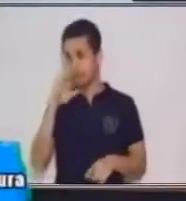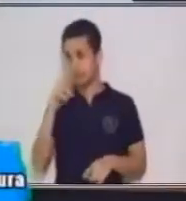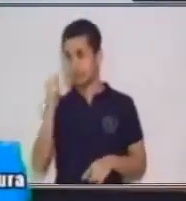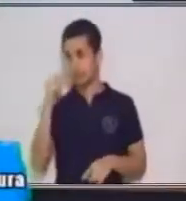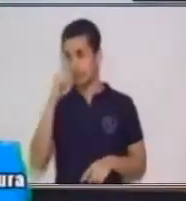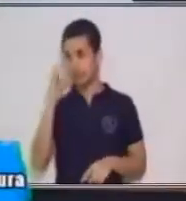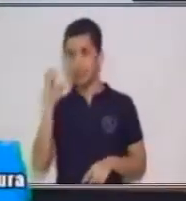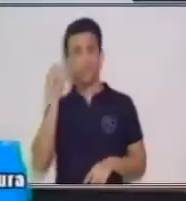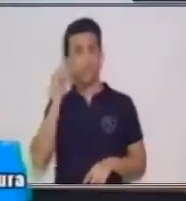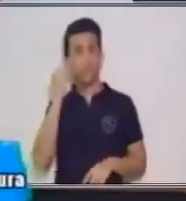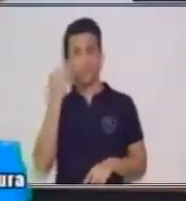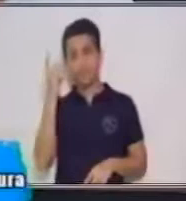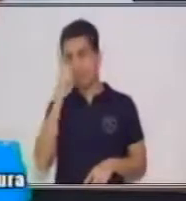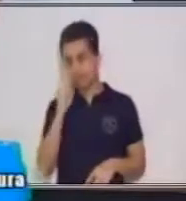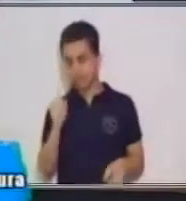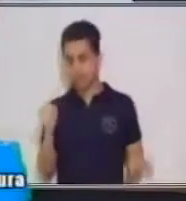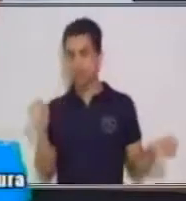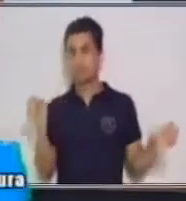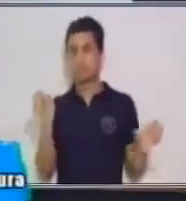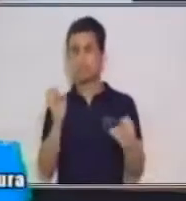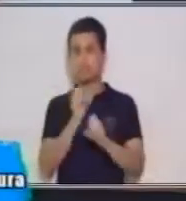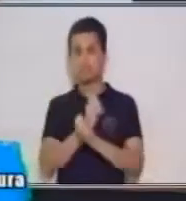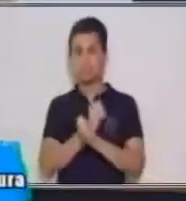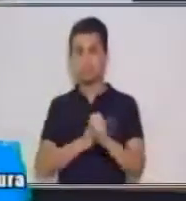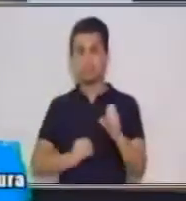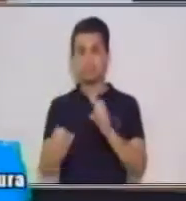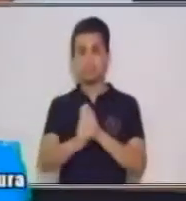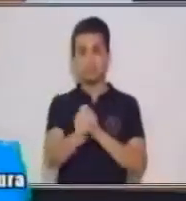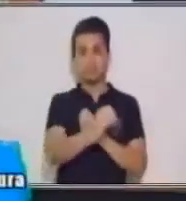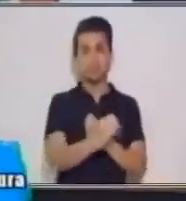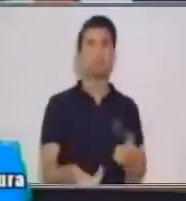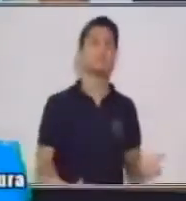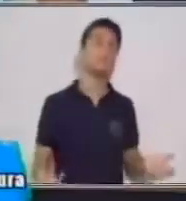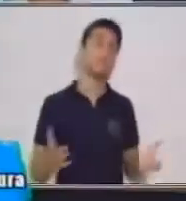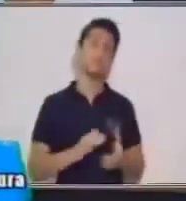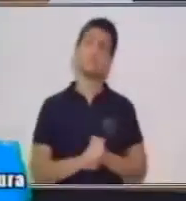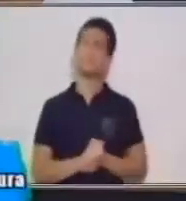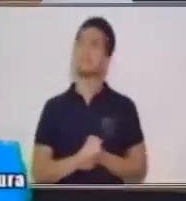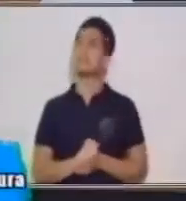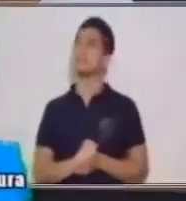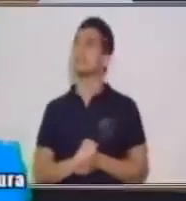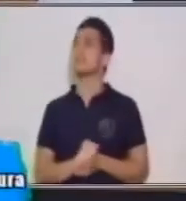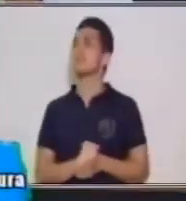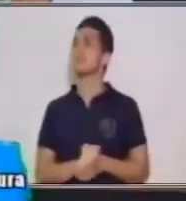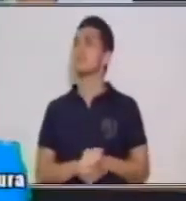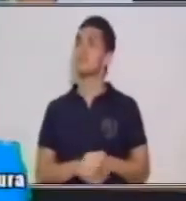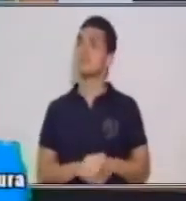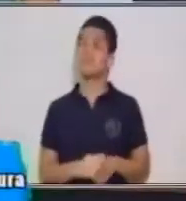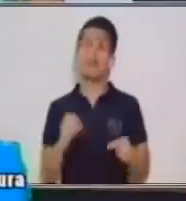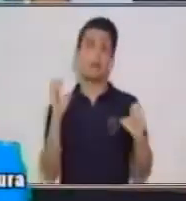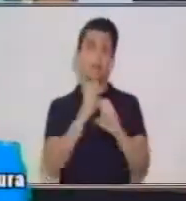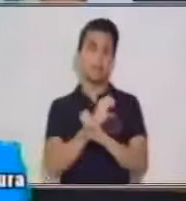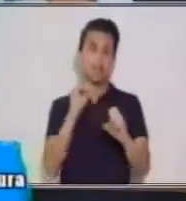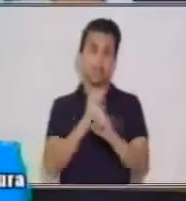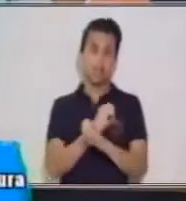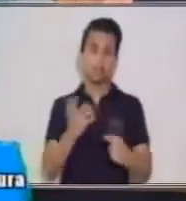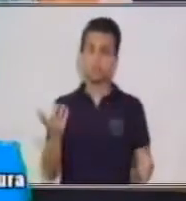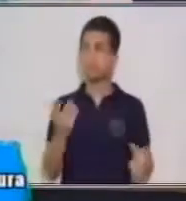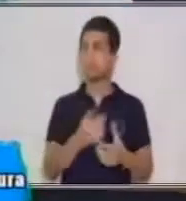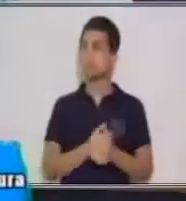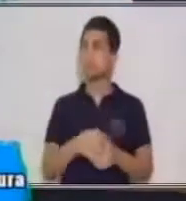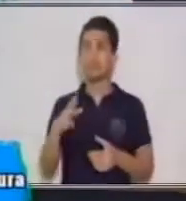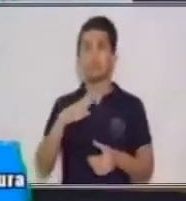ejemplo, un muestreo. ¿Qué es el muestreo? Bueno, tenemos aquí una gama de libros. Puede ser por